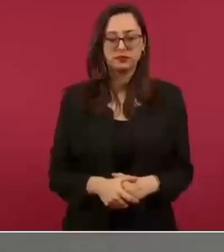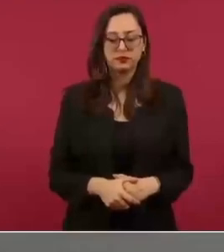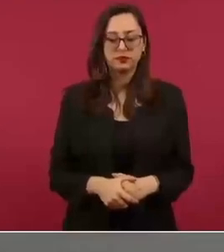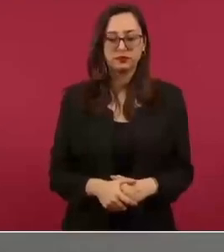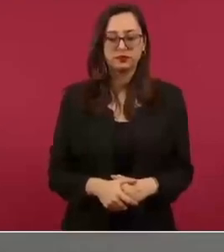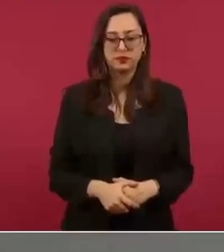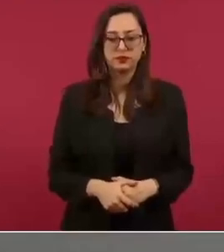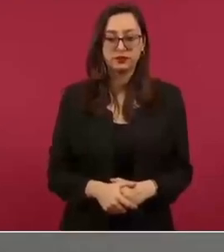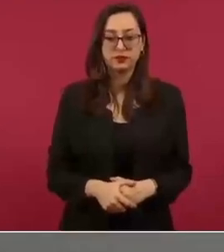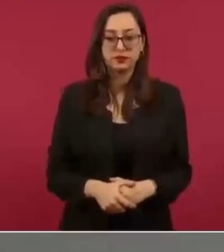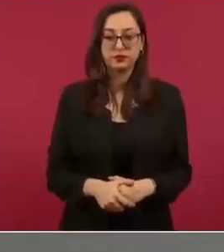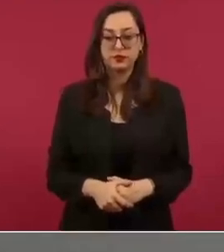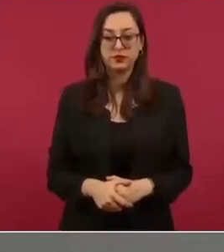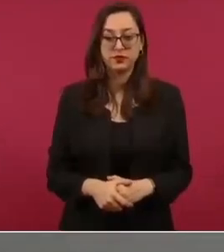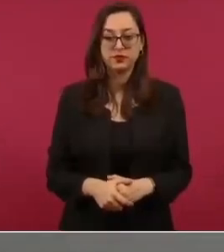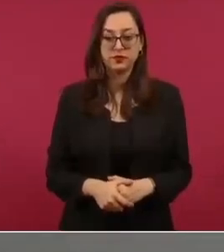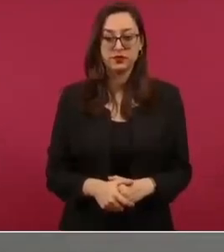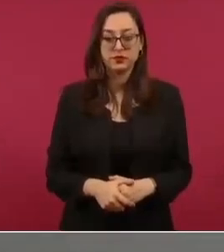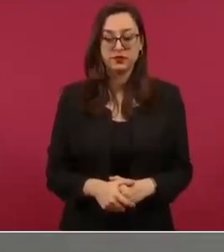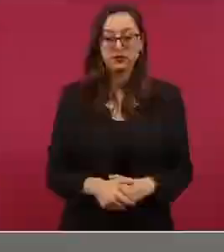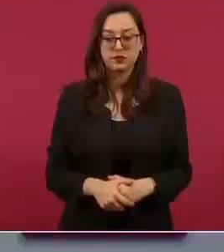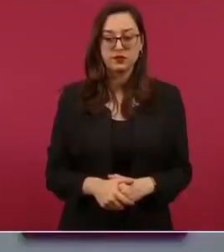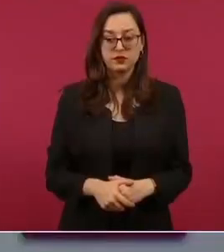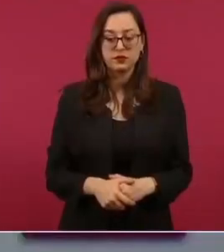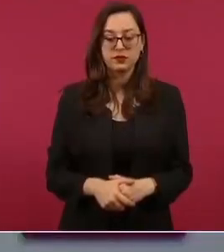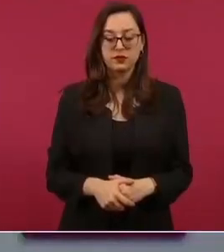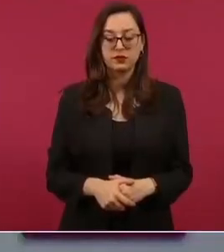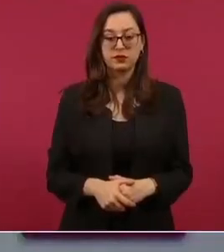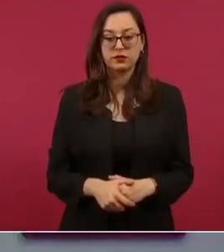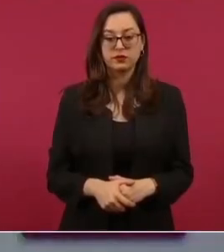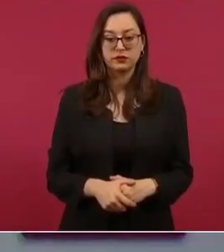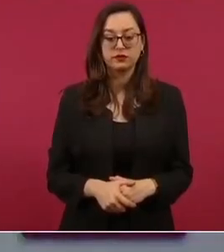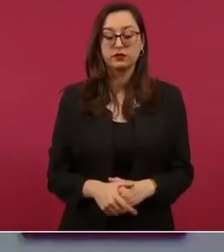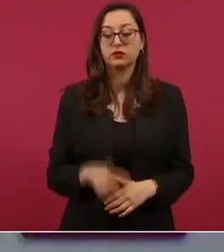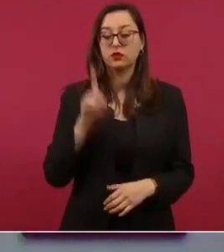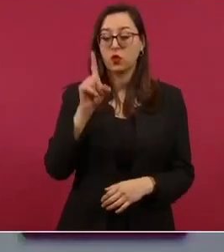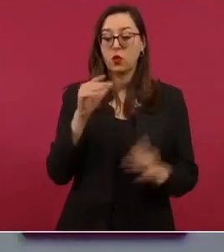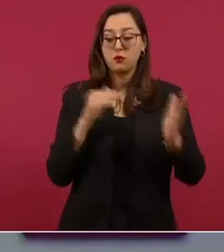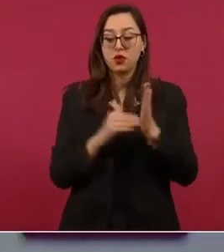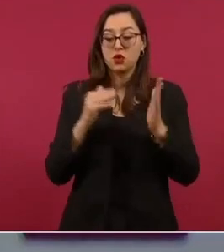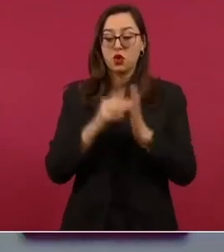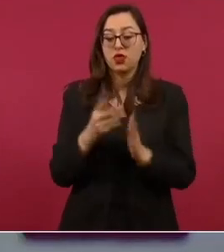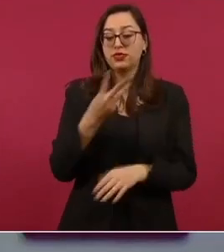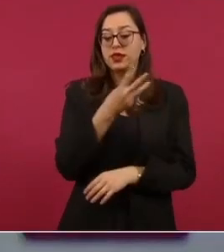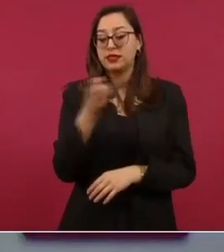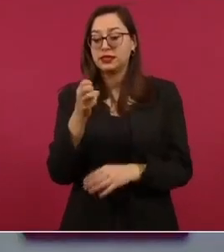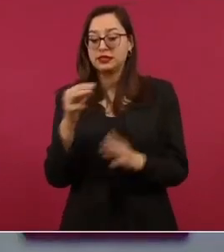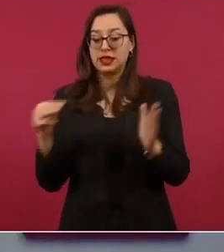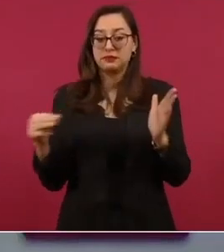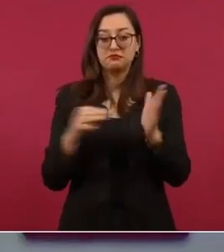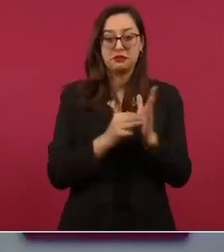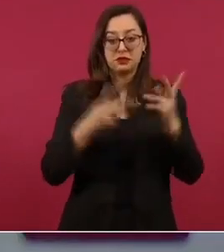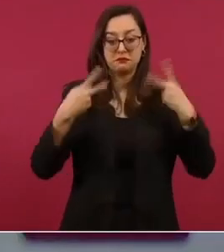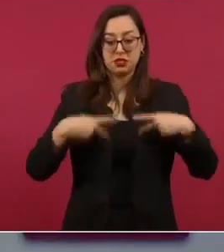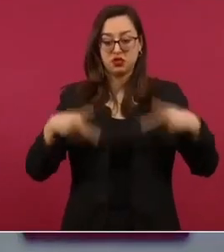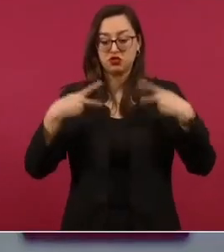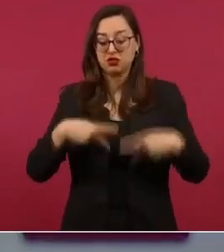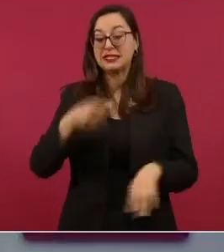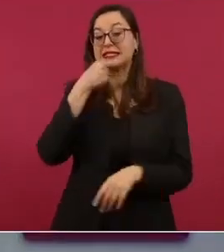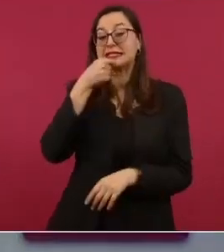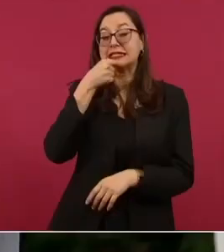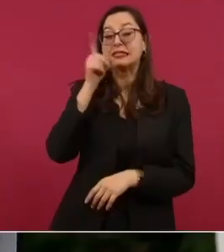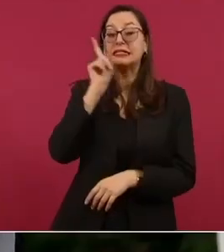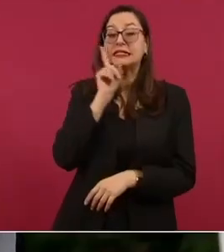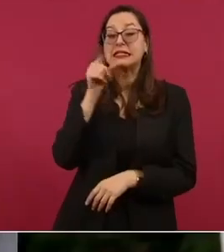un millón trescientas mil personas sobre todo niñas y niños